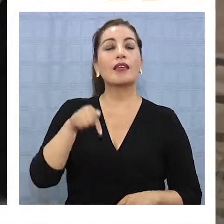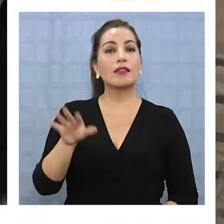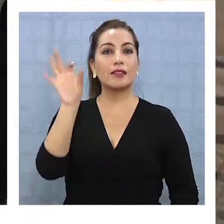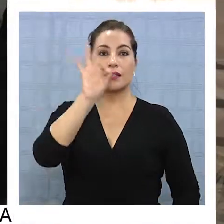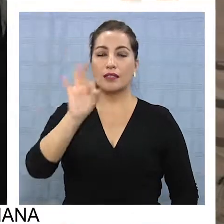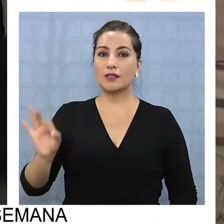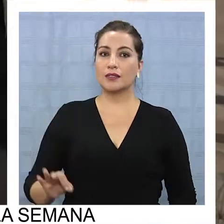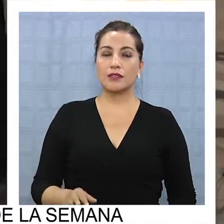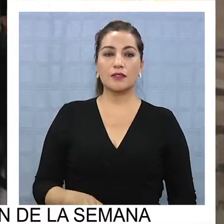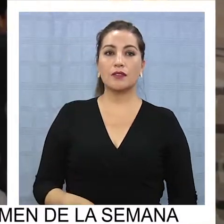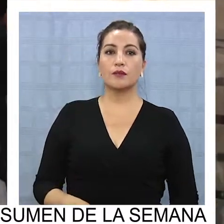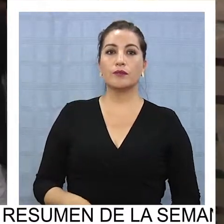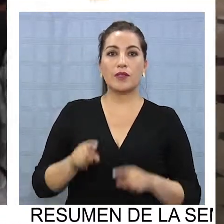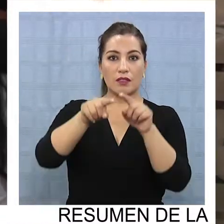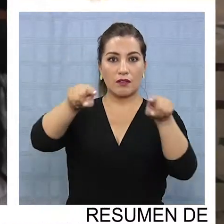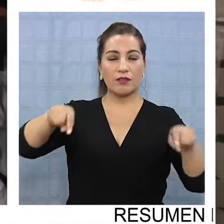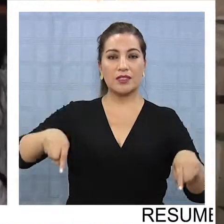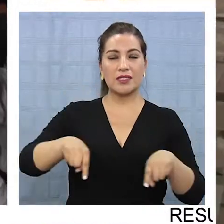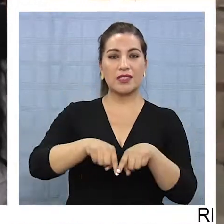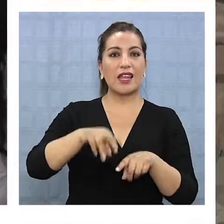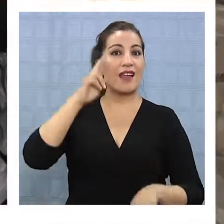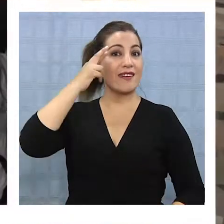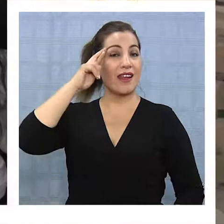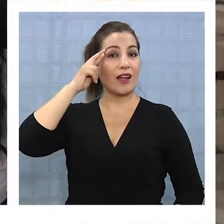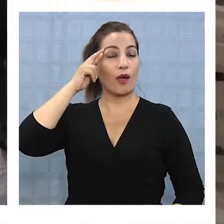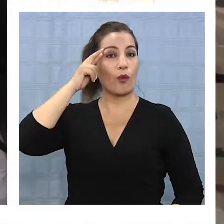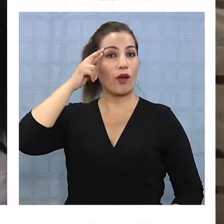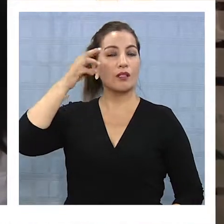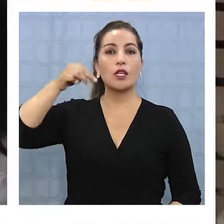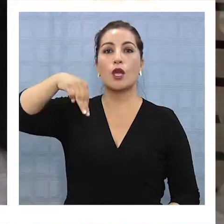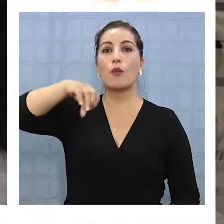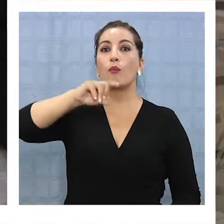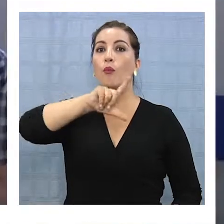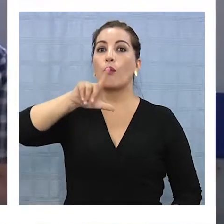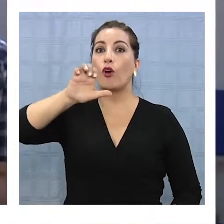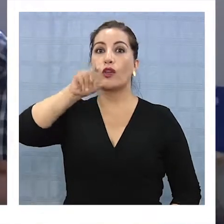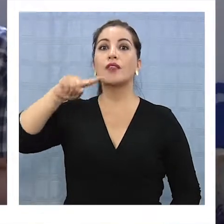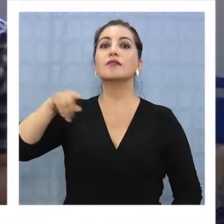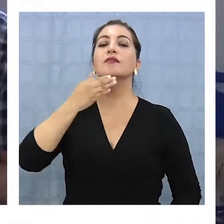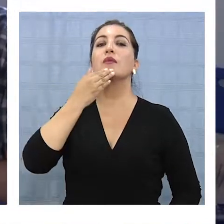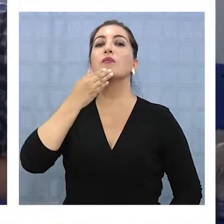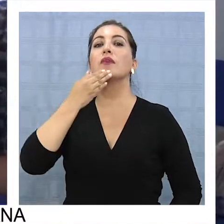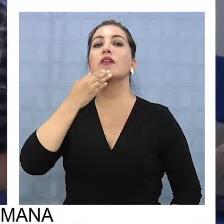sábado atenderá la oficina de Rancagua y Los Molles y también en Pica.